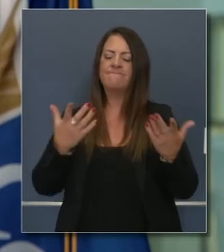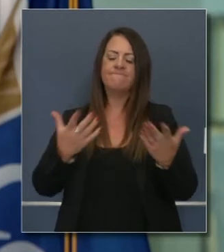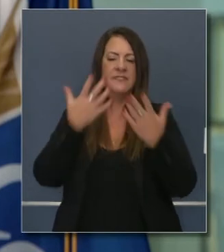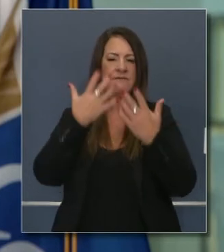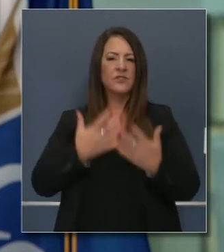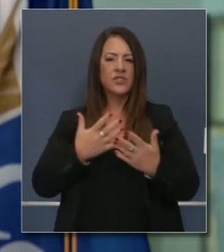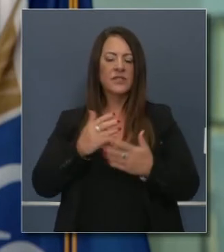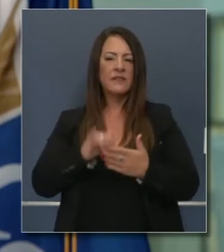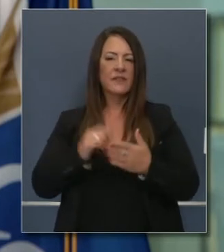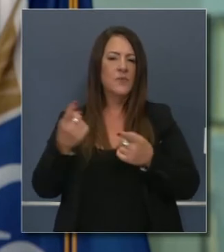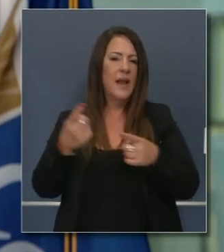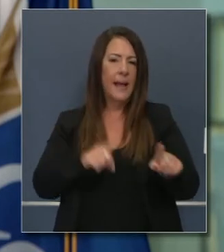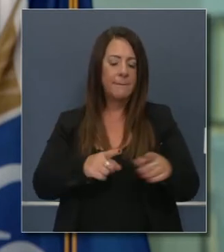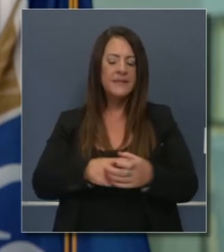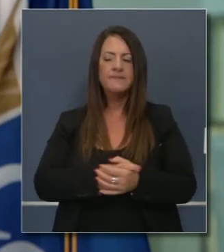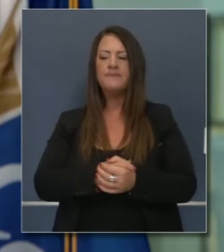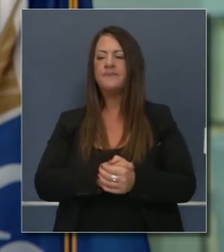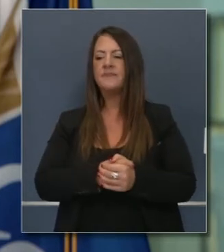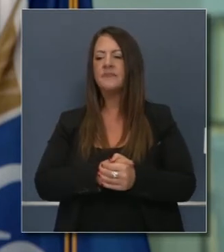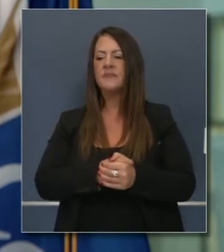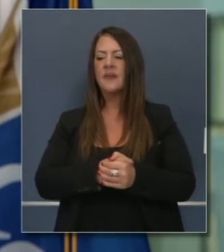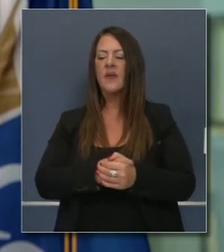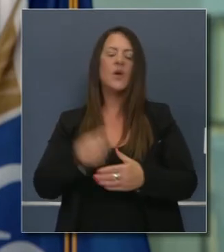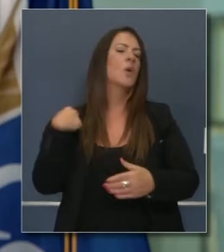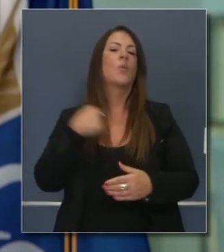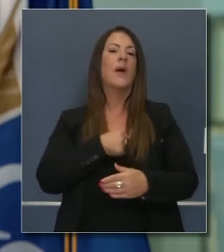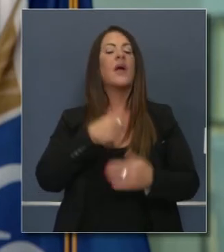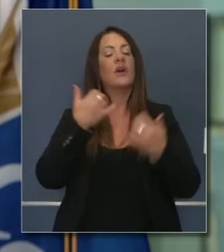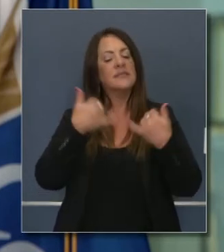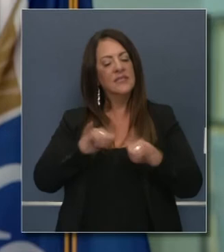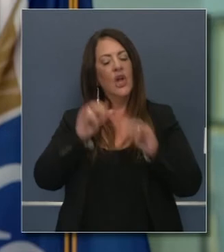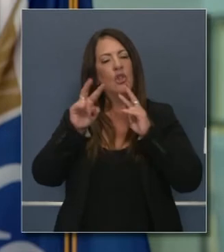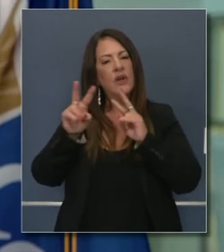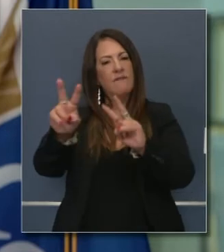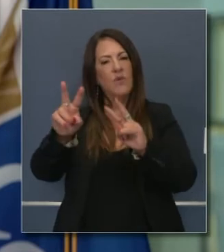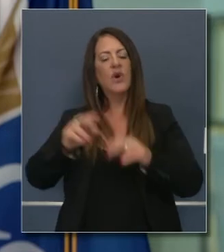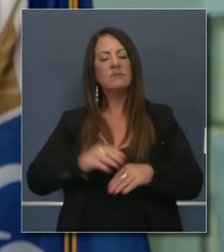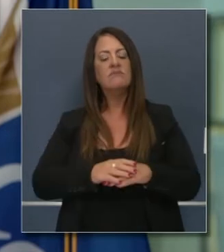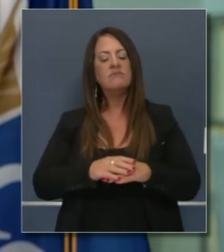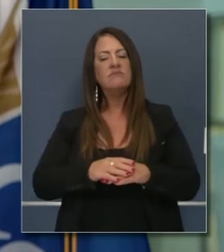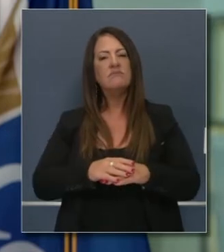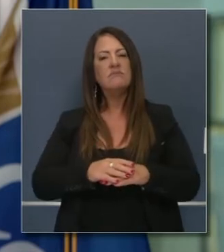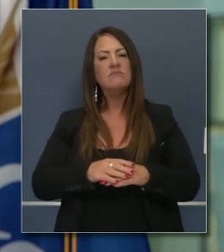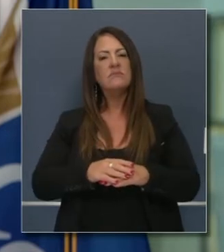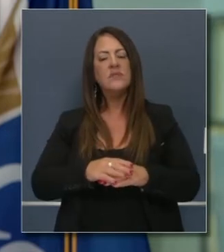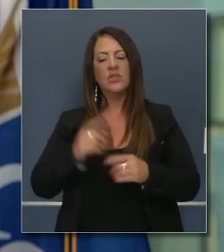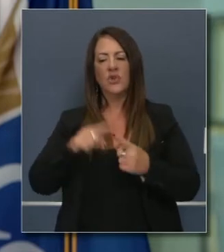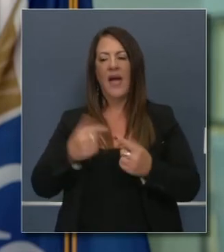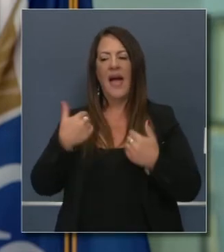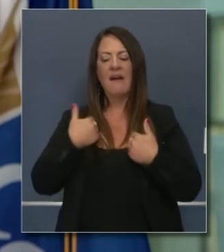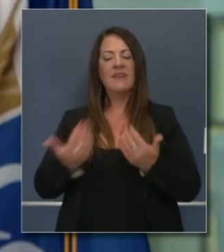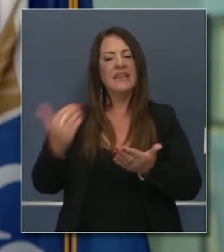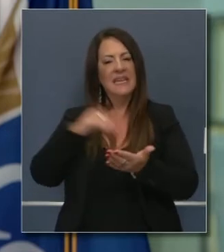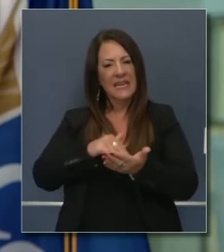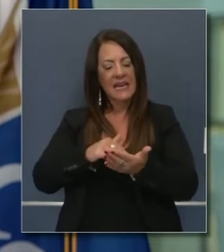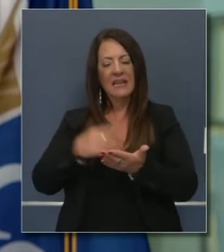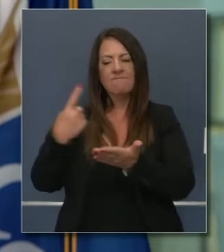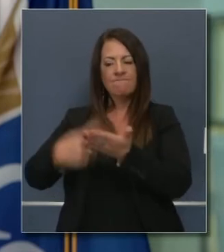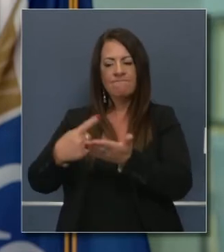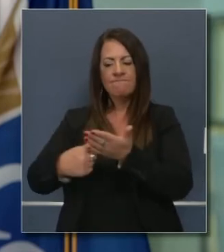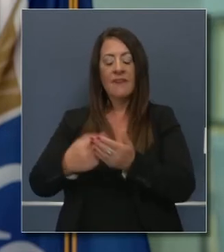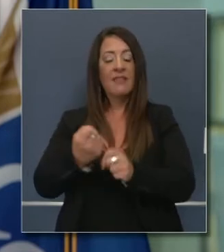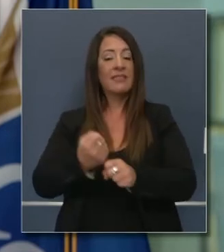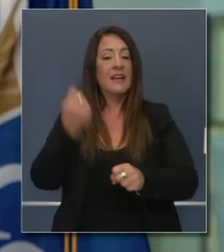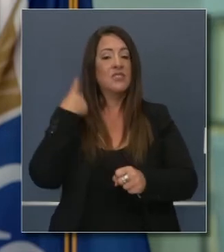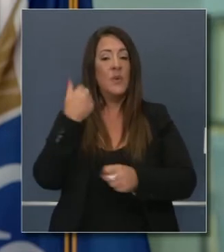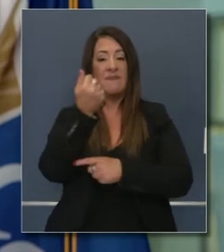lamentablemente así fue lo que ocurrió. Estamos ansiosos de reiniciar estas conversaciones. Tenemos